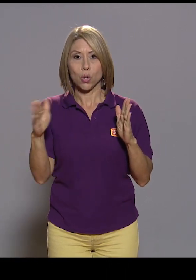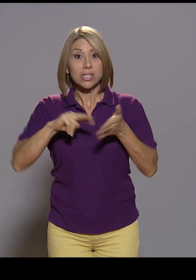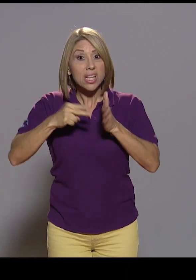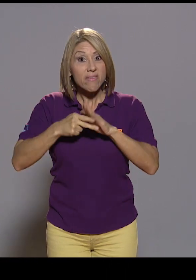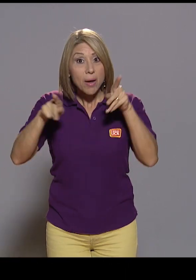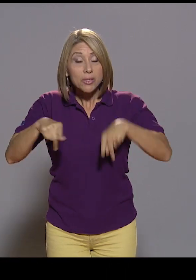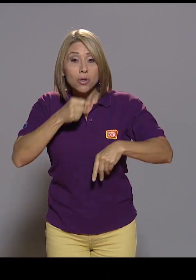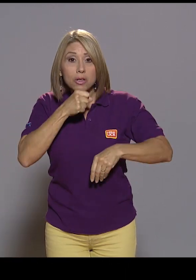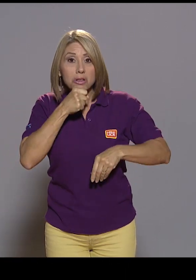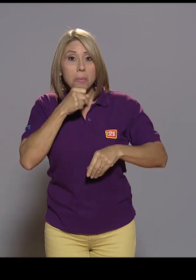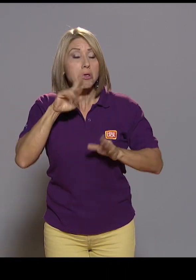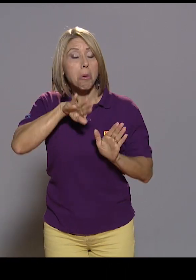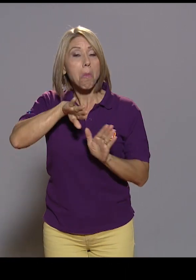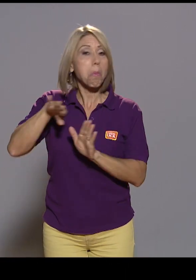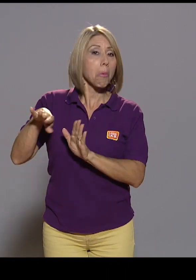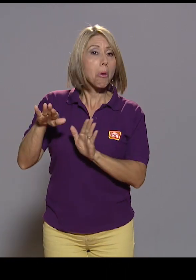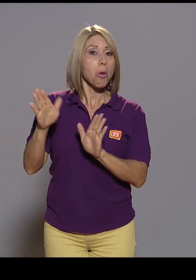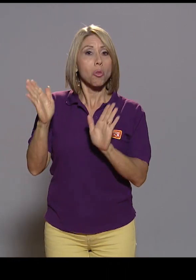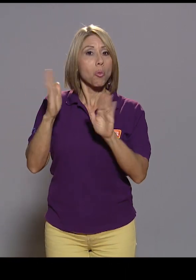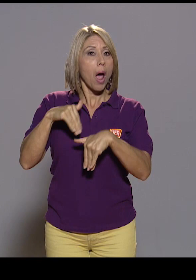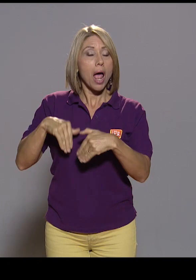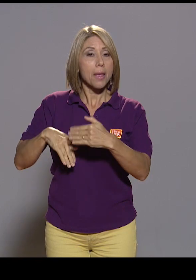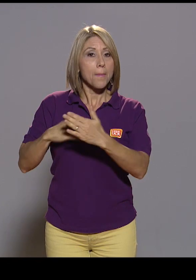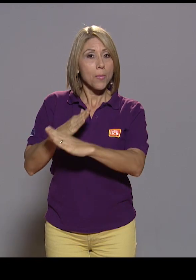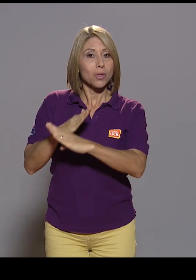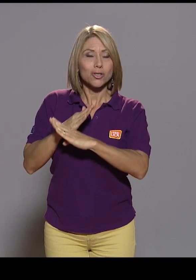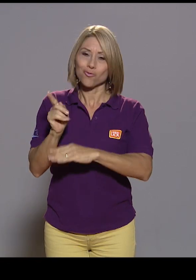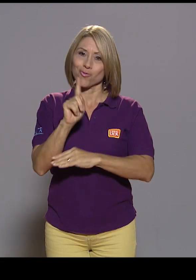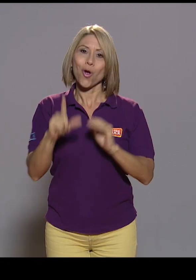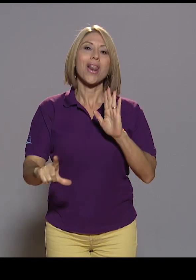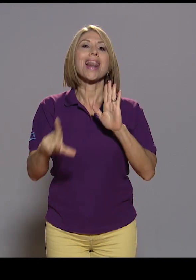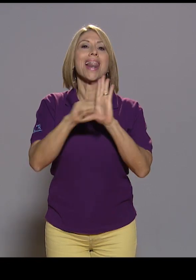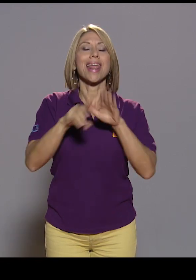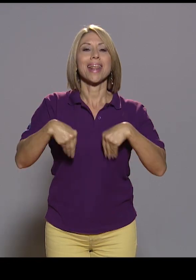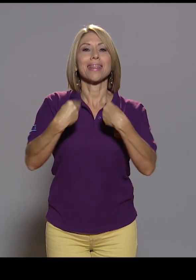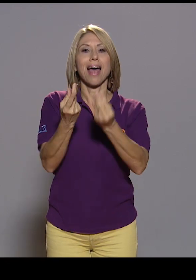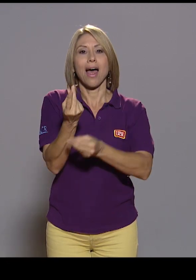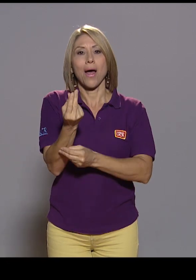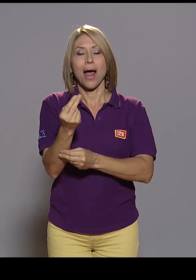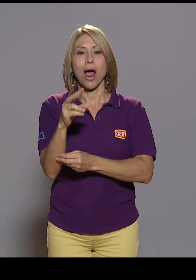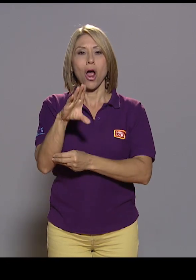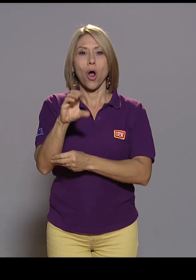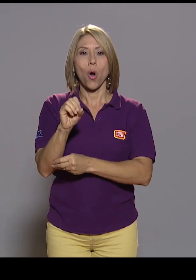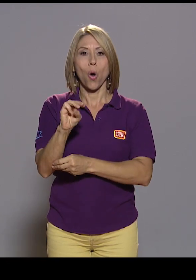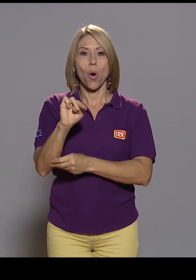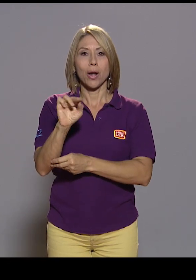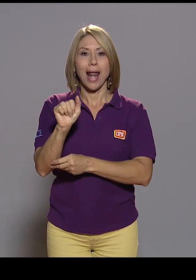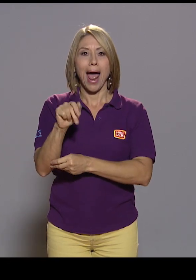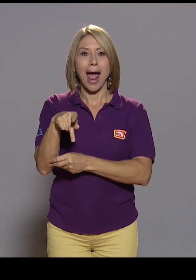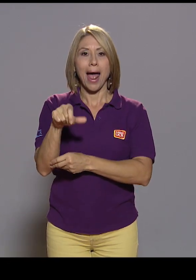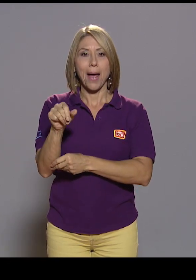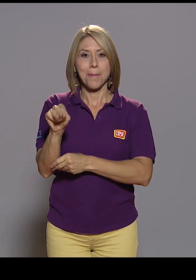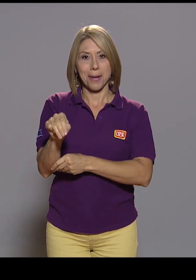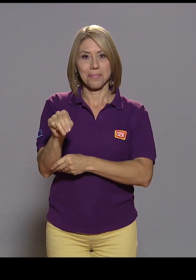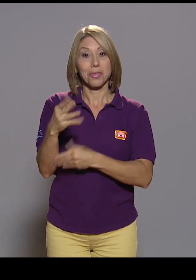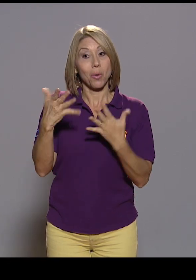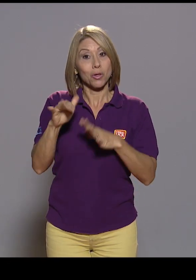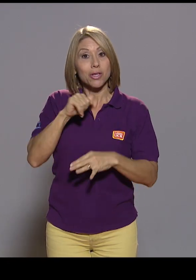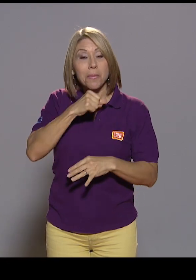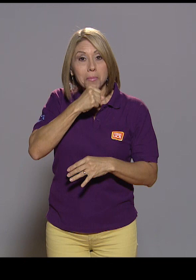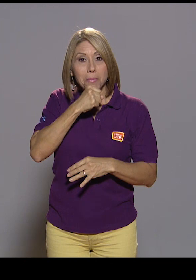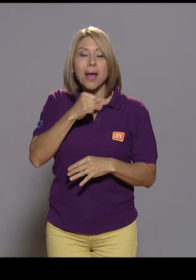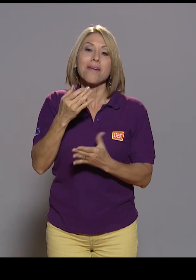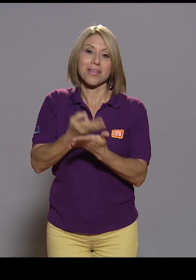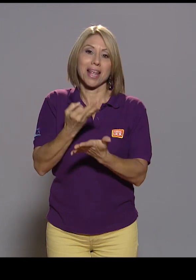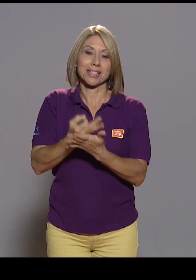porque la ley prevé recursos para CONAPBIS, para que en el momento que cumple, ya son adultos mayores, sean financiados por